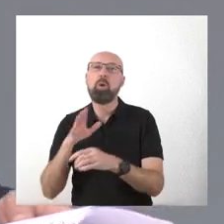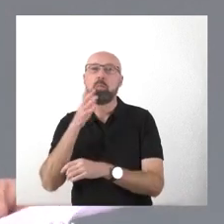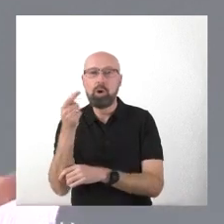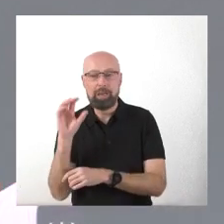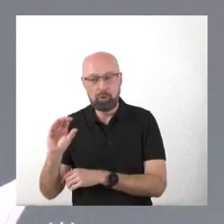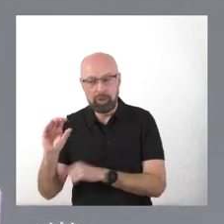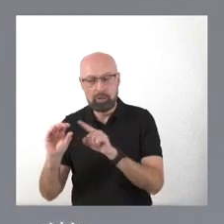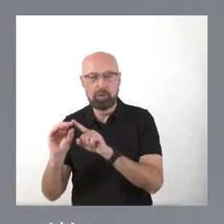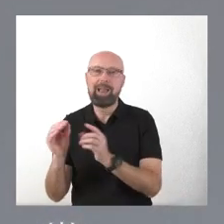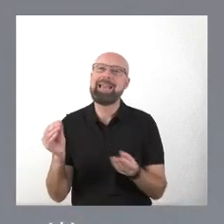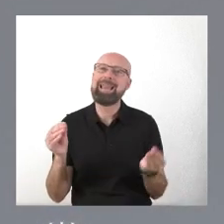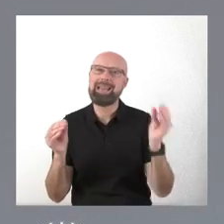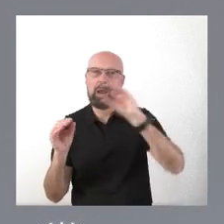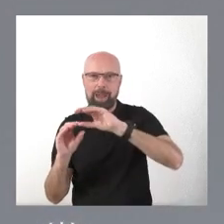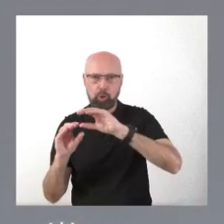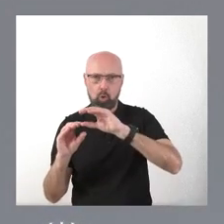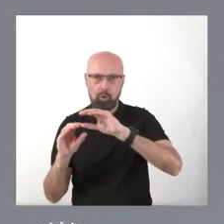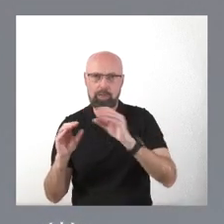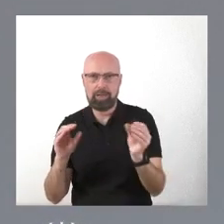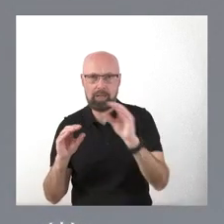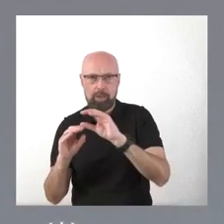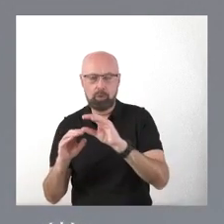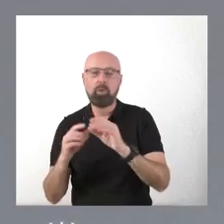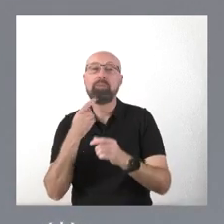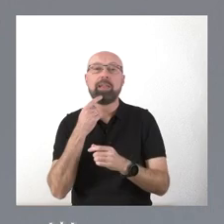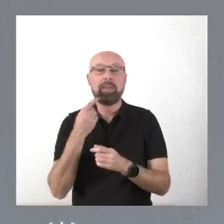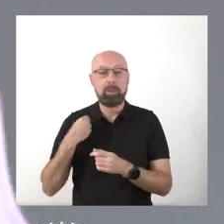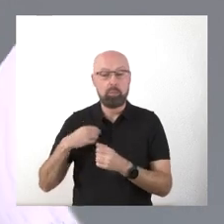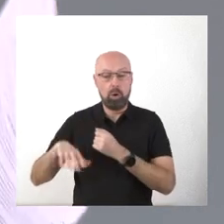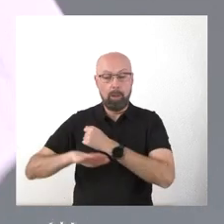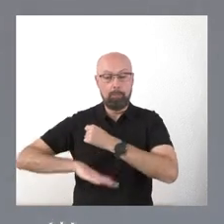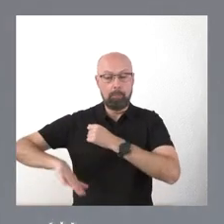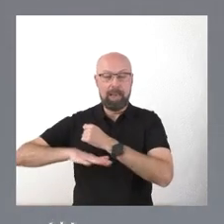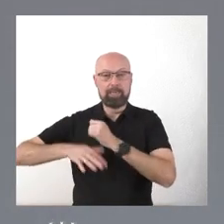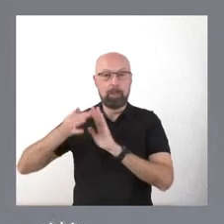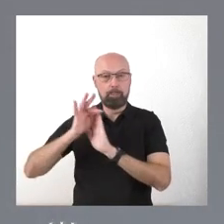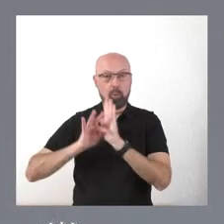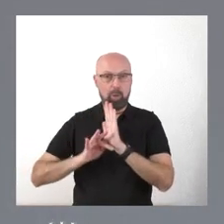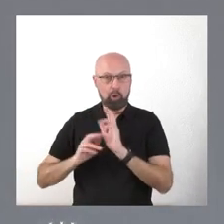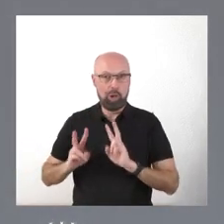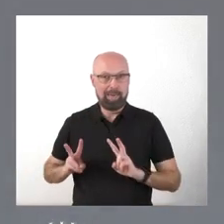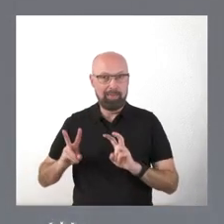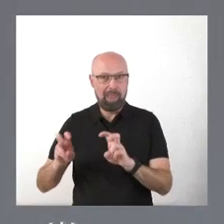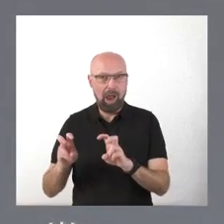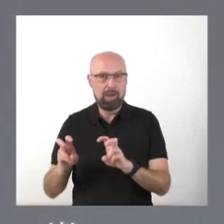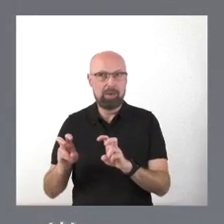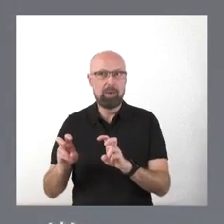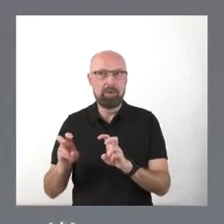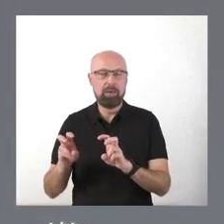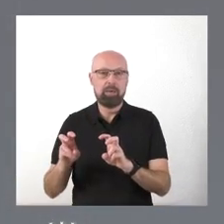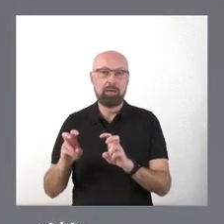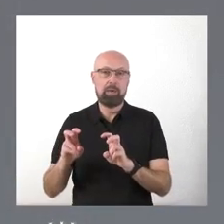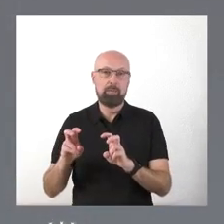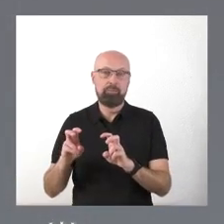incremento. Y dice, tomando como base el presupuesto inicial del 21,